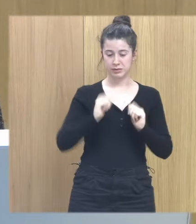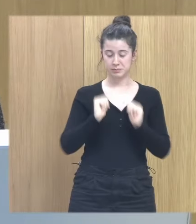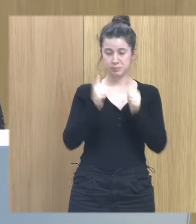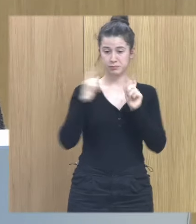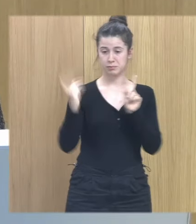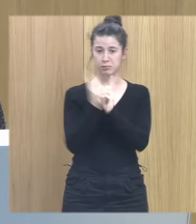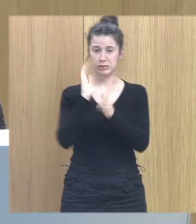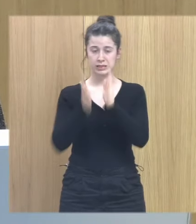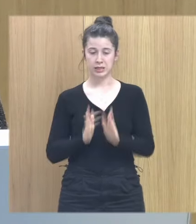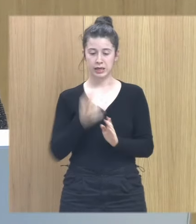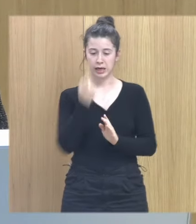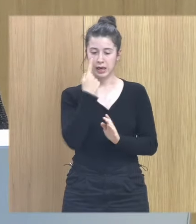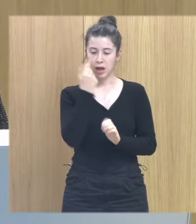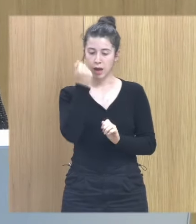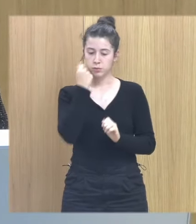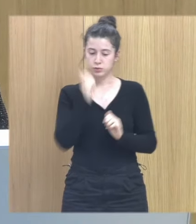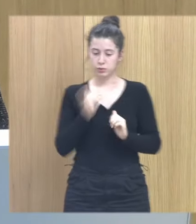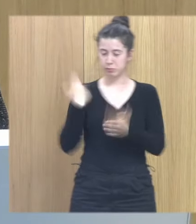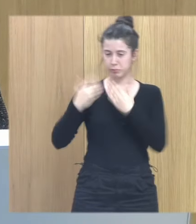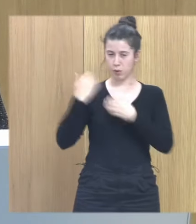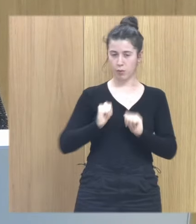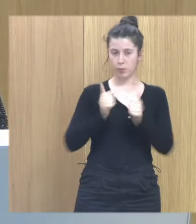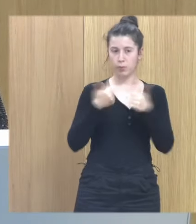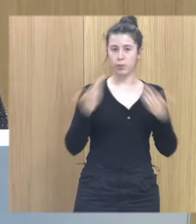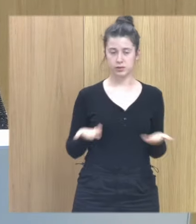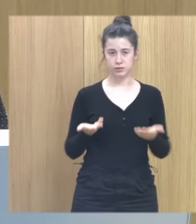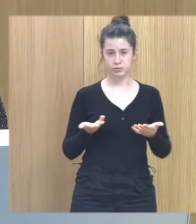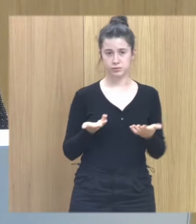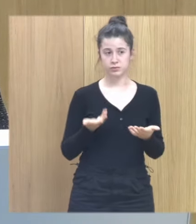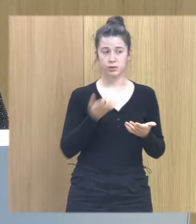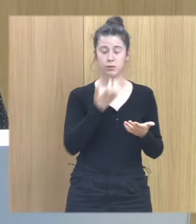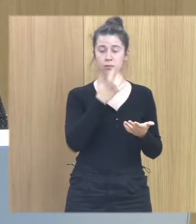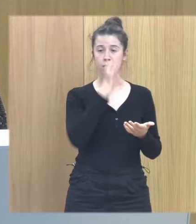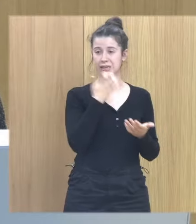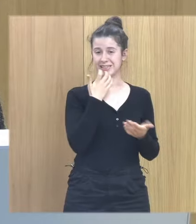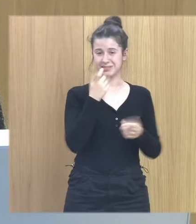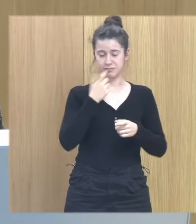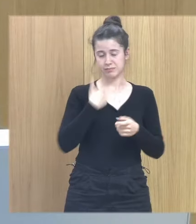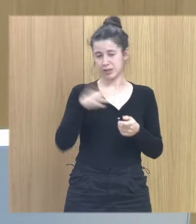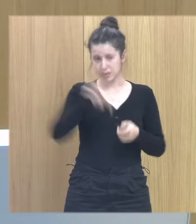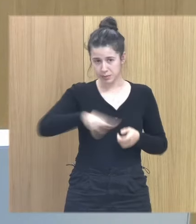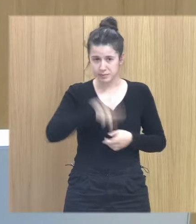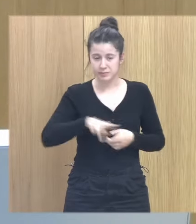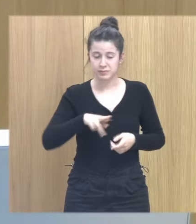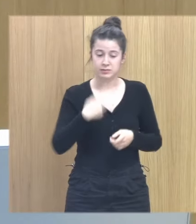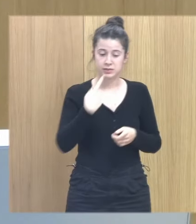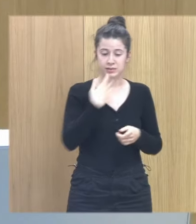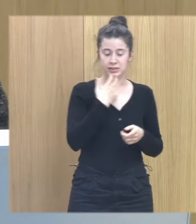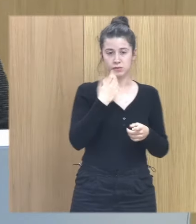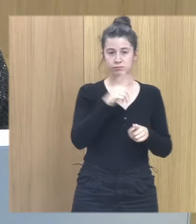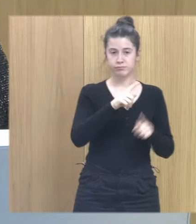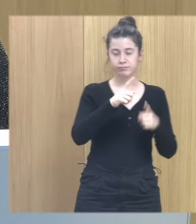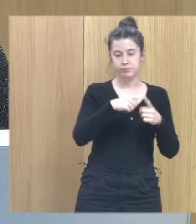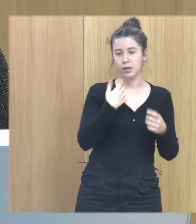cuándo empezó el abuso. Porque vuelvo a lo mismo. Una cosa es lo que tengan consciente y